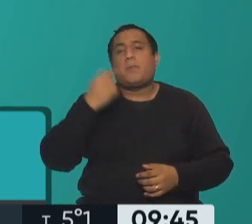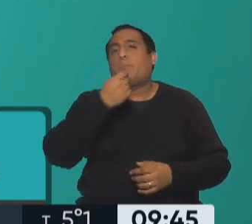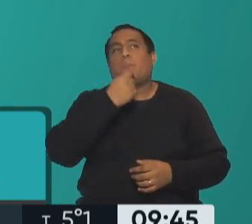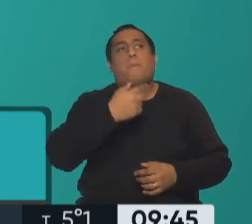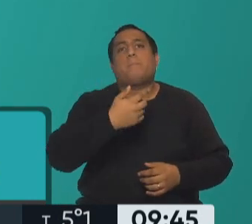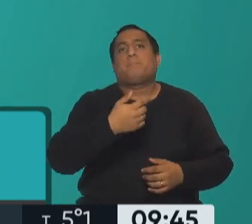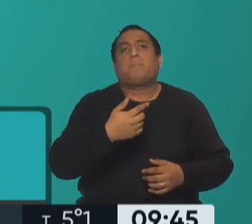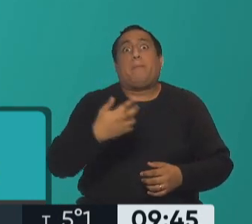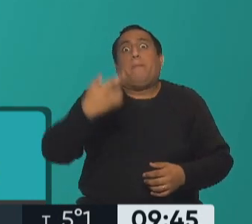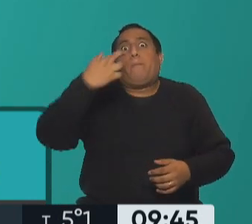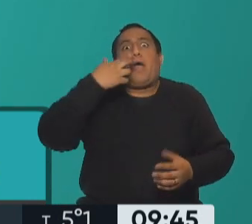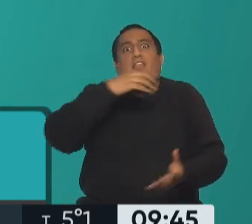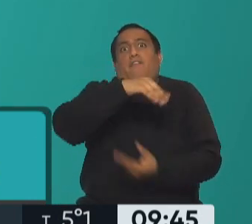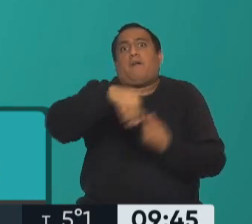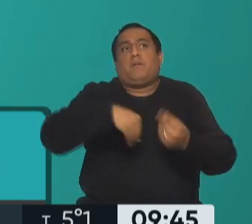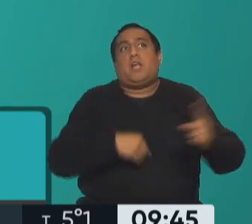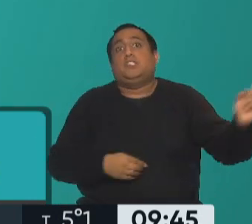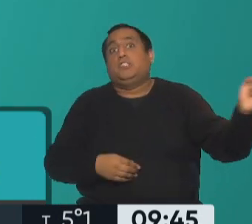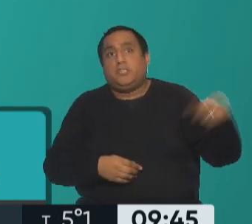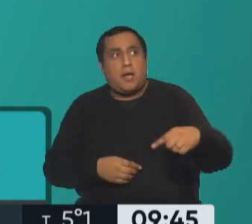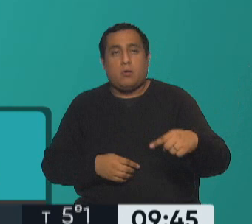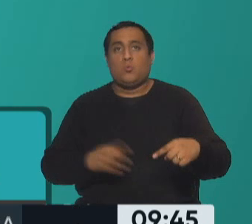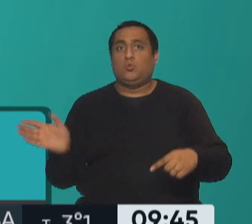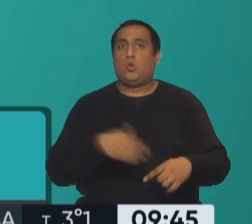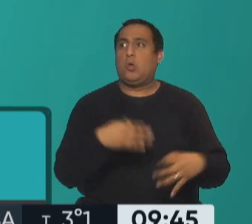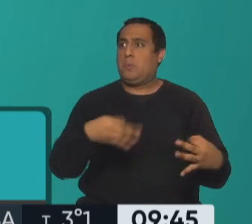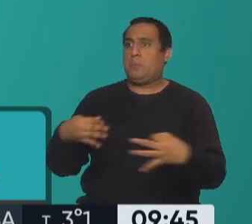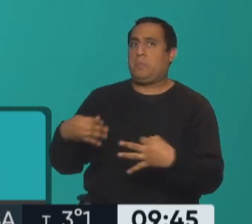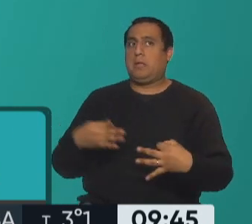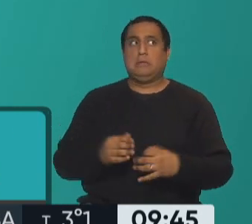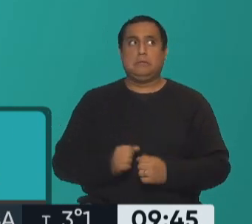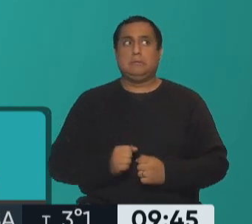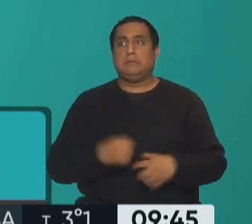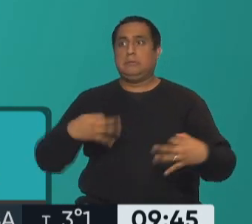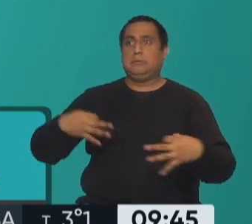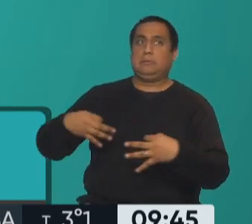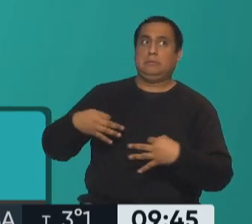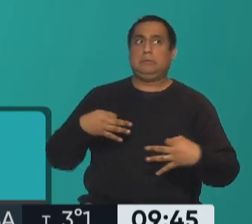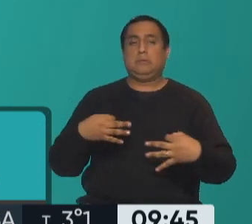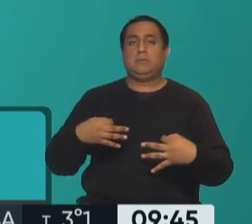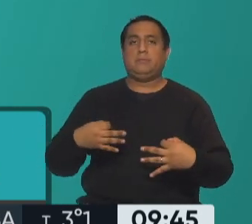el padre de familia y todo funcionaba perfecto porque se dejaba de ser quien uno era en definitiva.